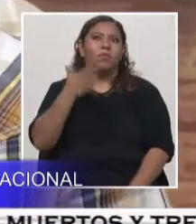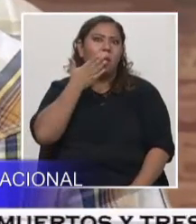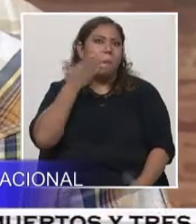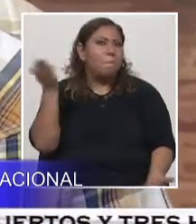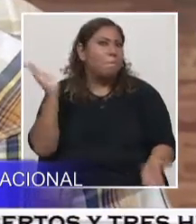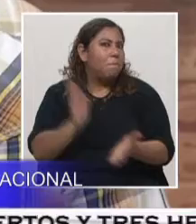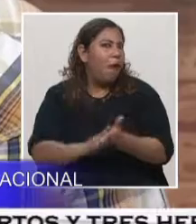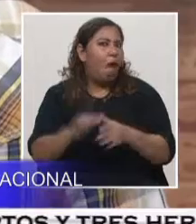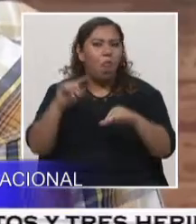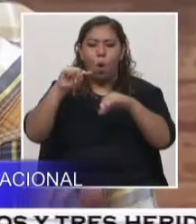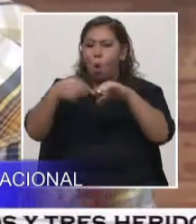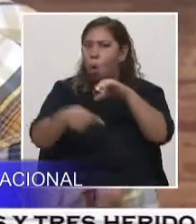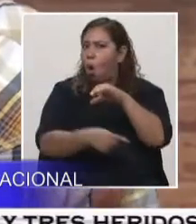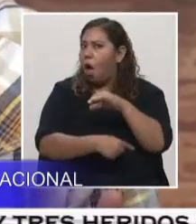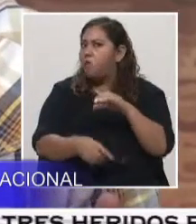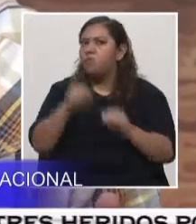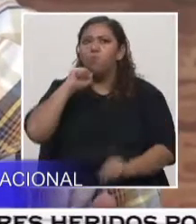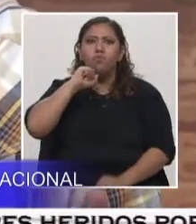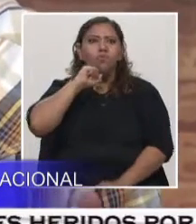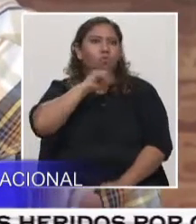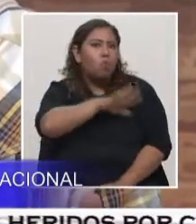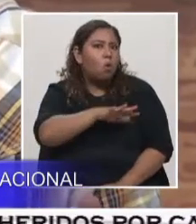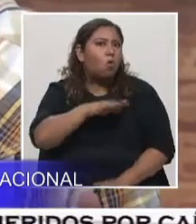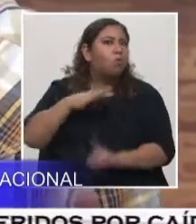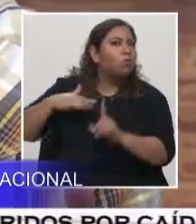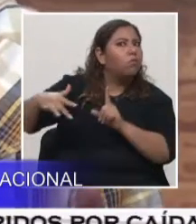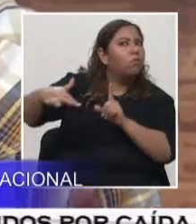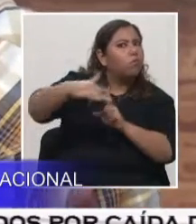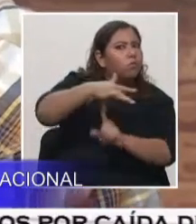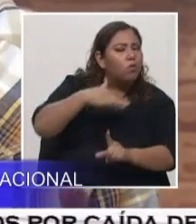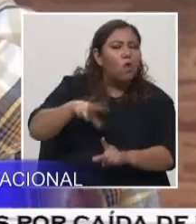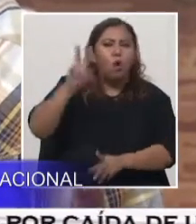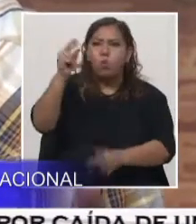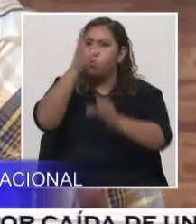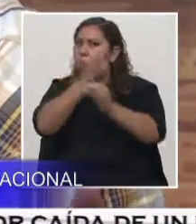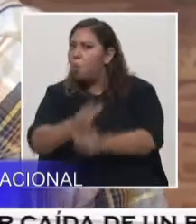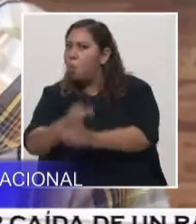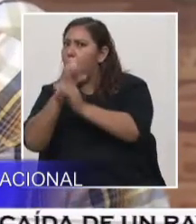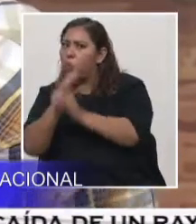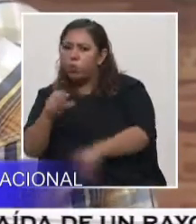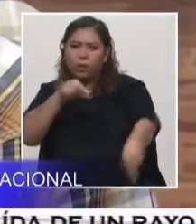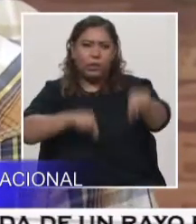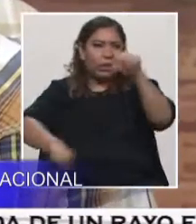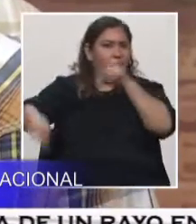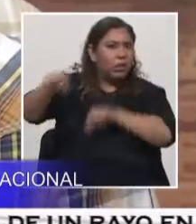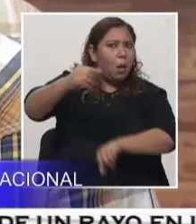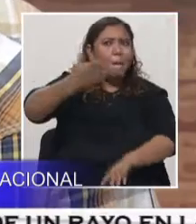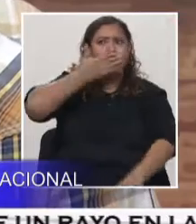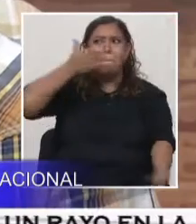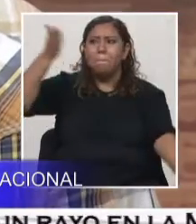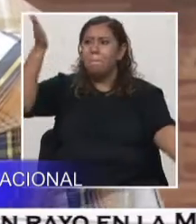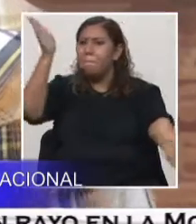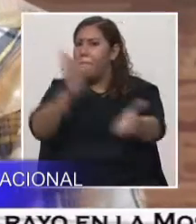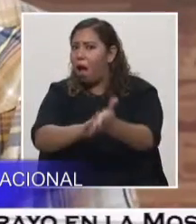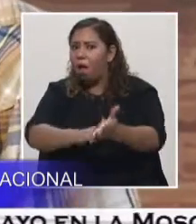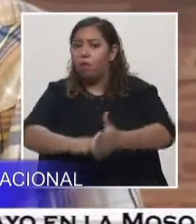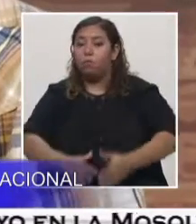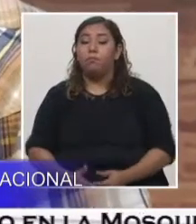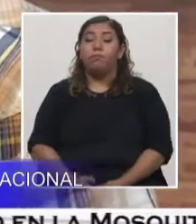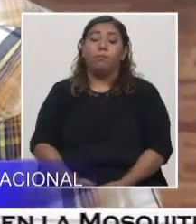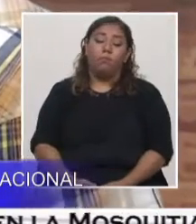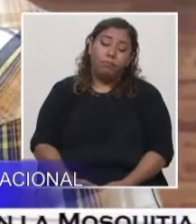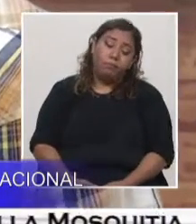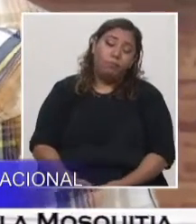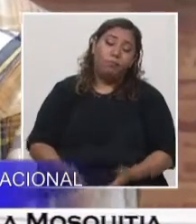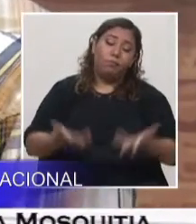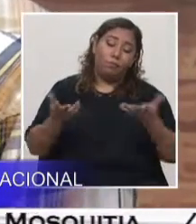de la falta de educación que tenemos de la geología y de la minería y también parte de